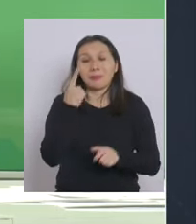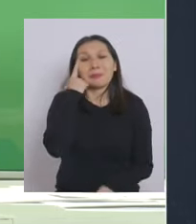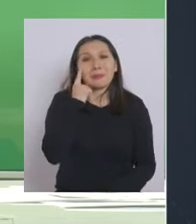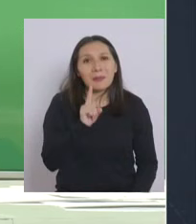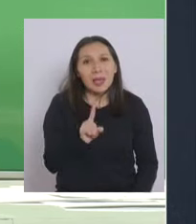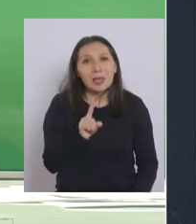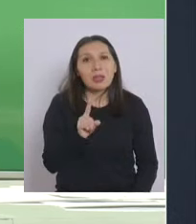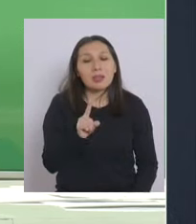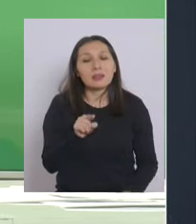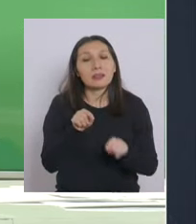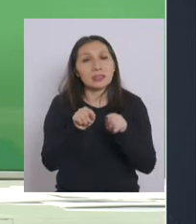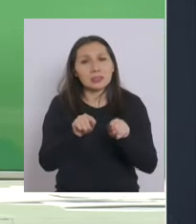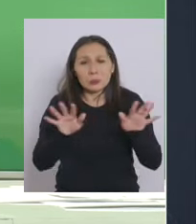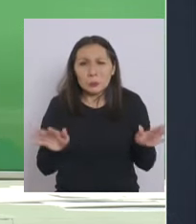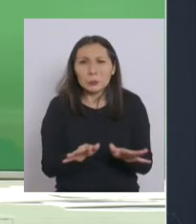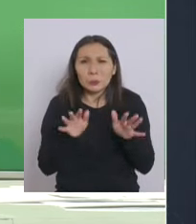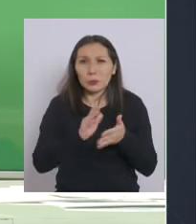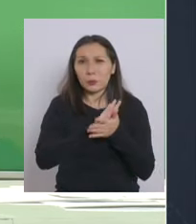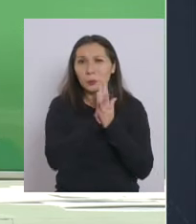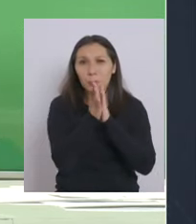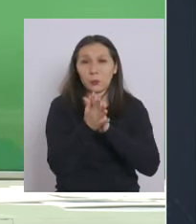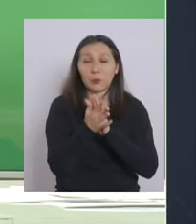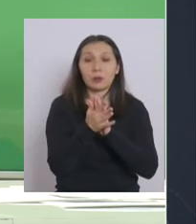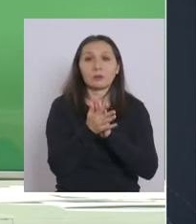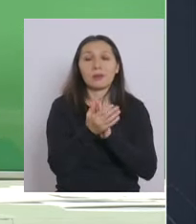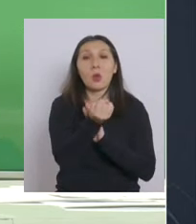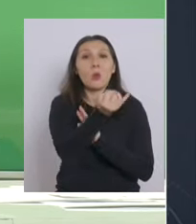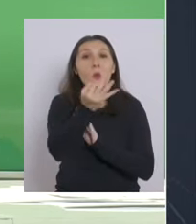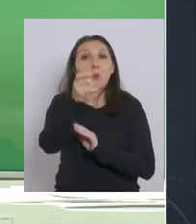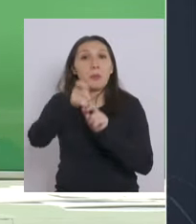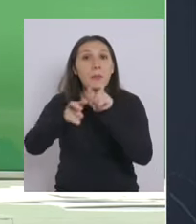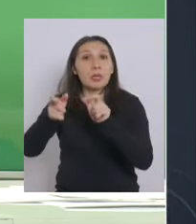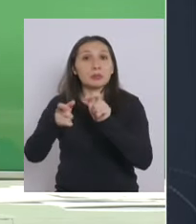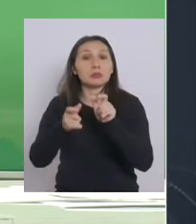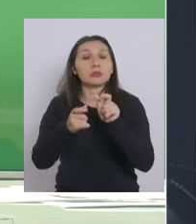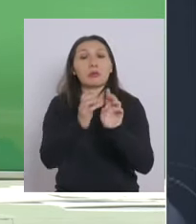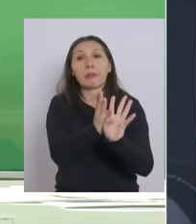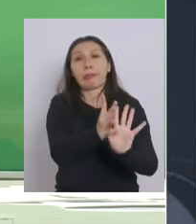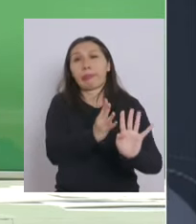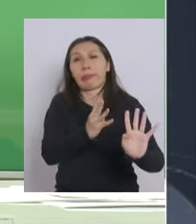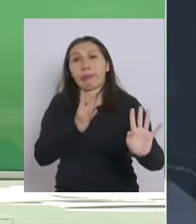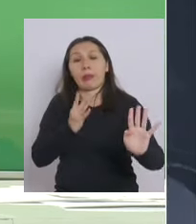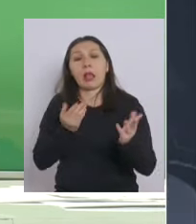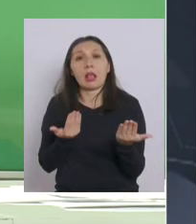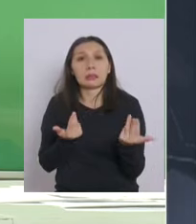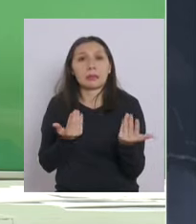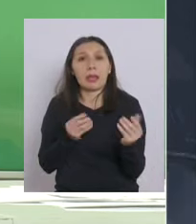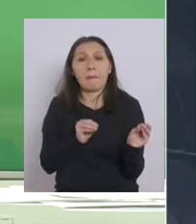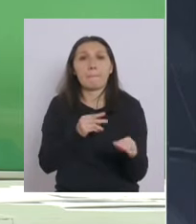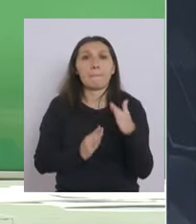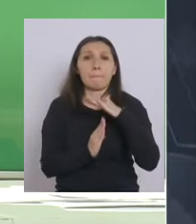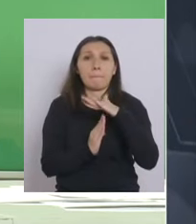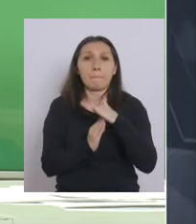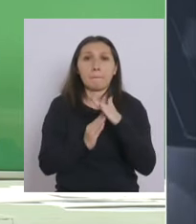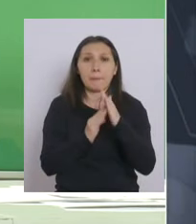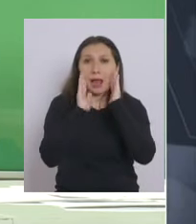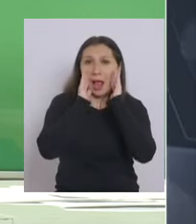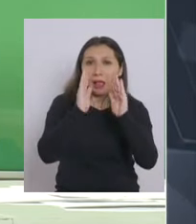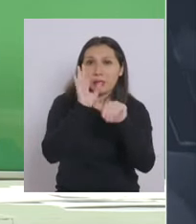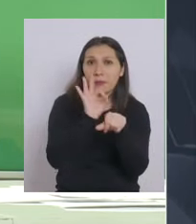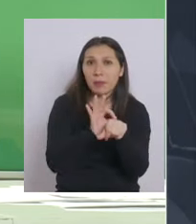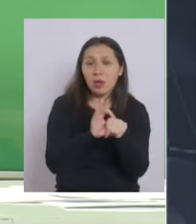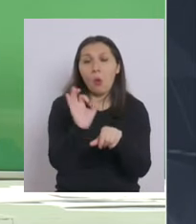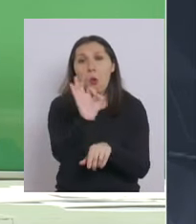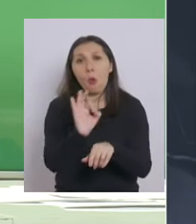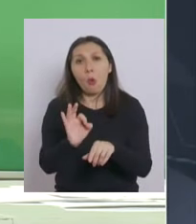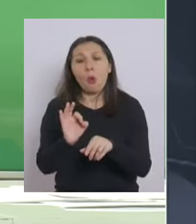embargo todo eso todo el esfuerzo que hemos hecho el número de pacientes que todavía tienen pendiente una atención médica